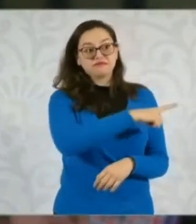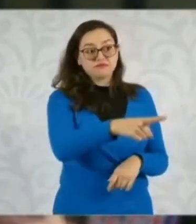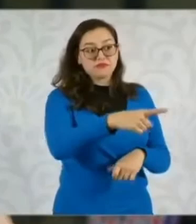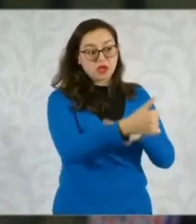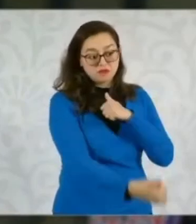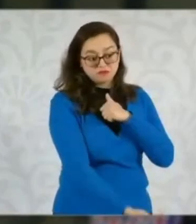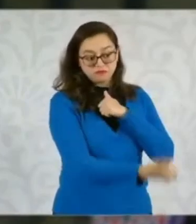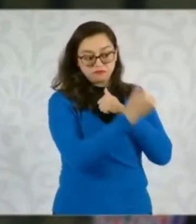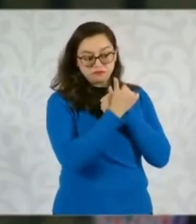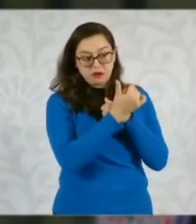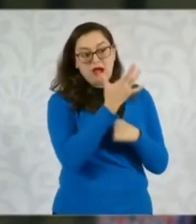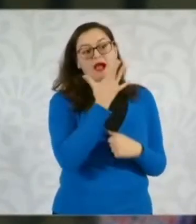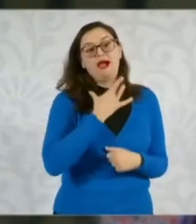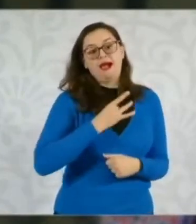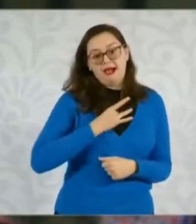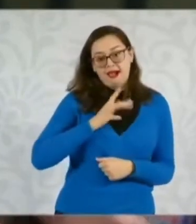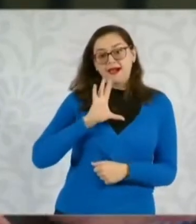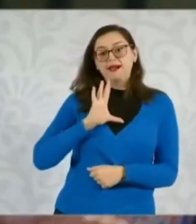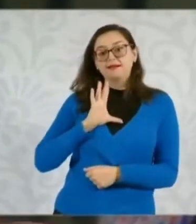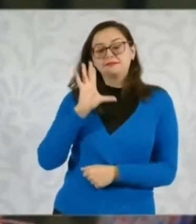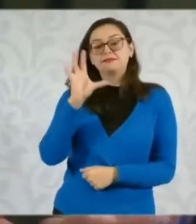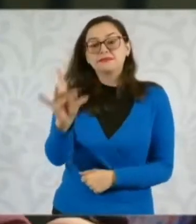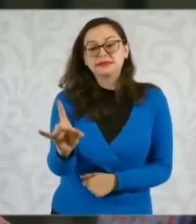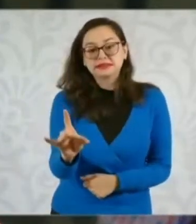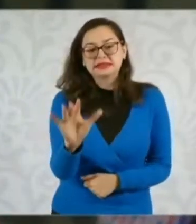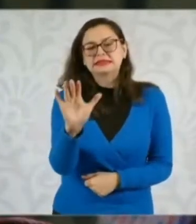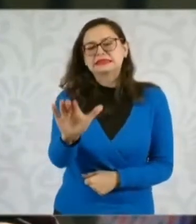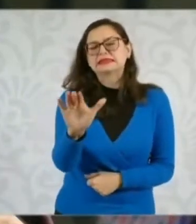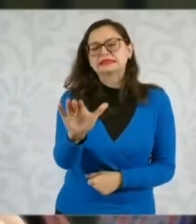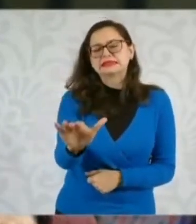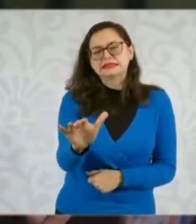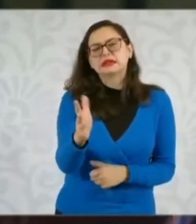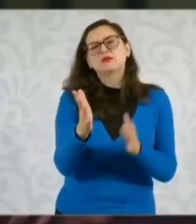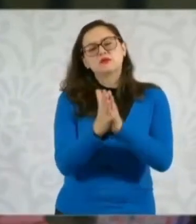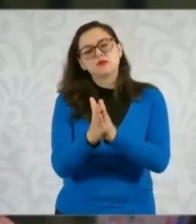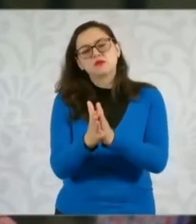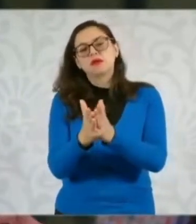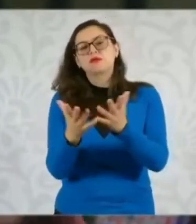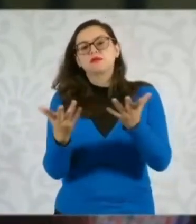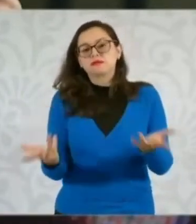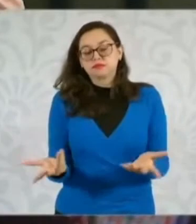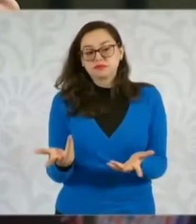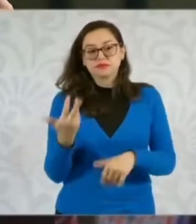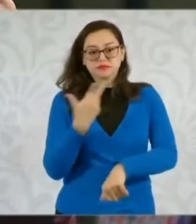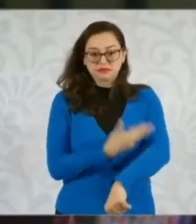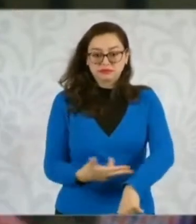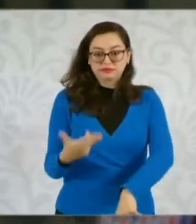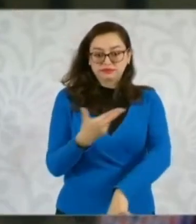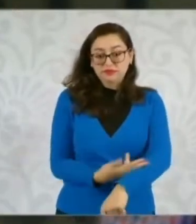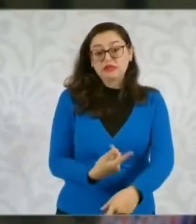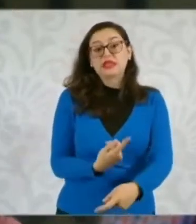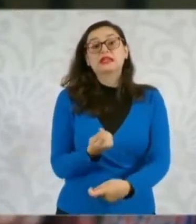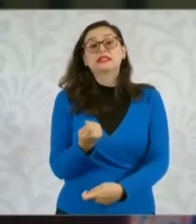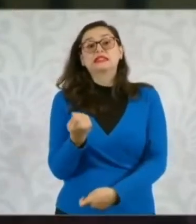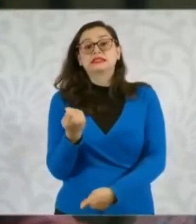presidente, a través de un servidor de que ellos quieren destrabar el conflicto, de que a veces quieren tramitar su